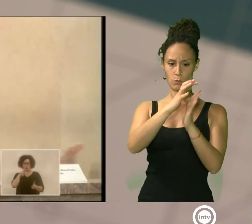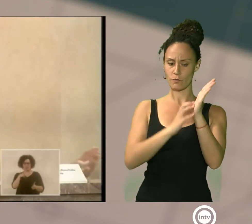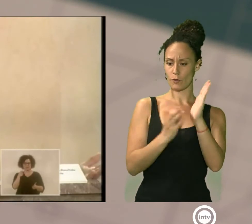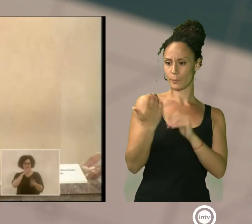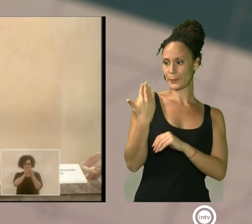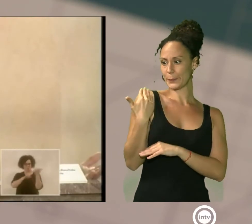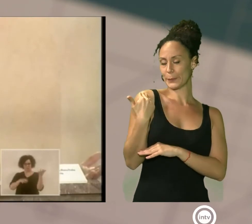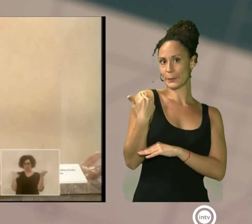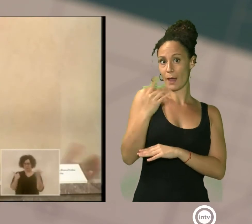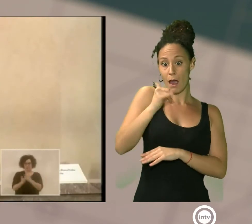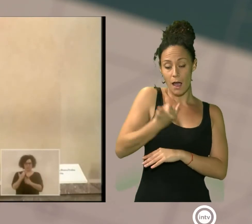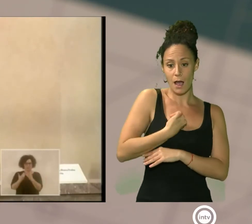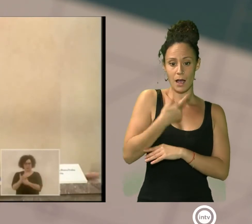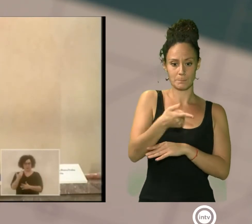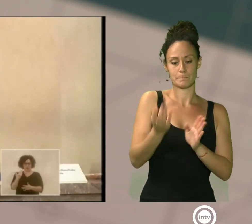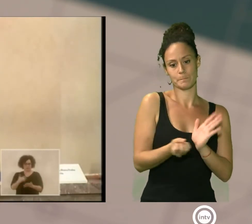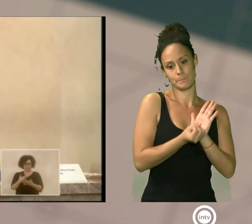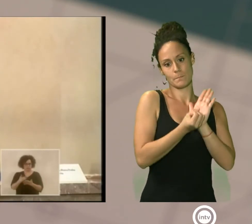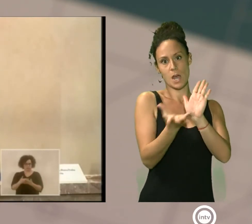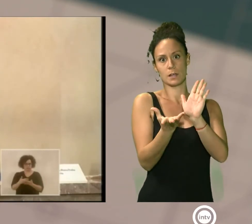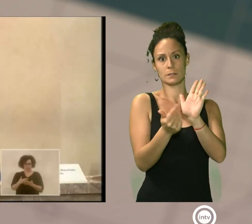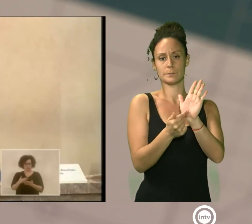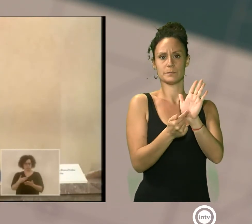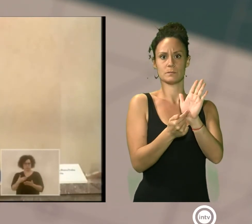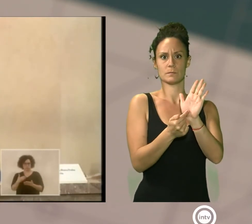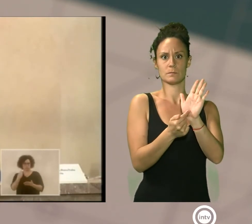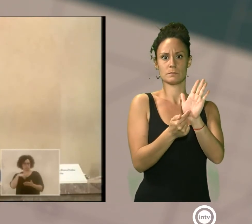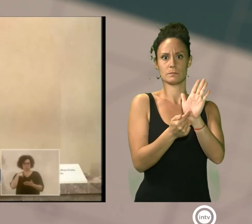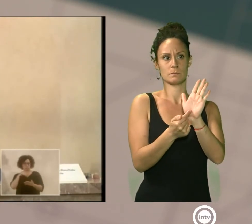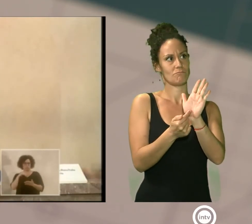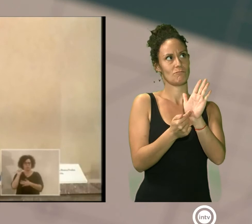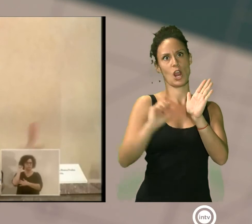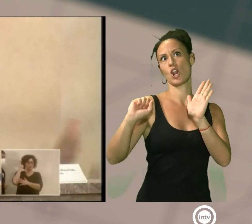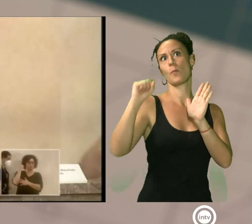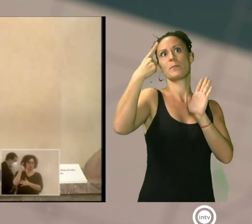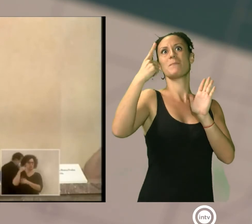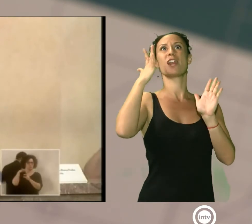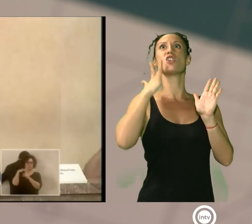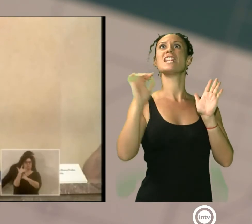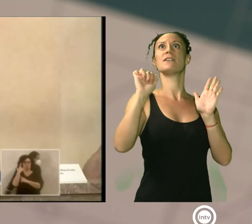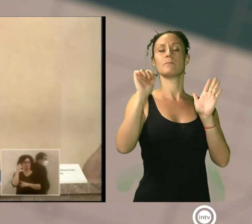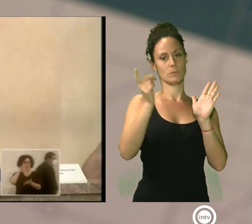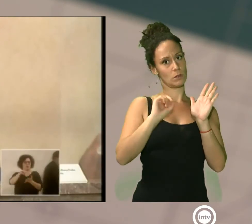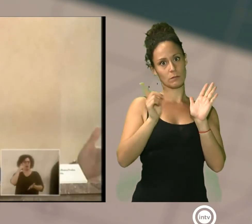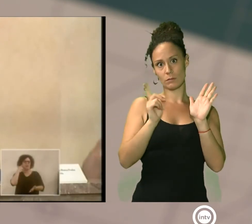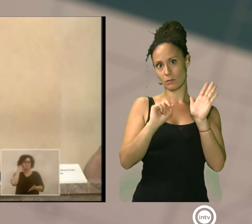que pone de manifiesto, o al menos no nos sitúa en la pole de las ciudades más limpias. Por lo tanto, tenemos que seguir insistiendo en esta